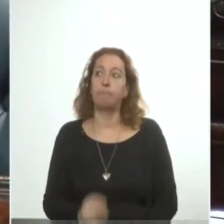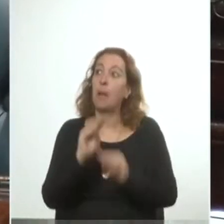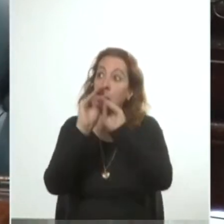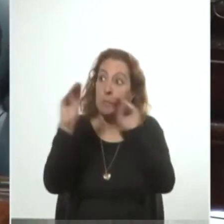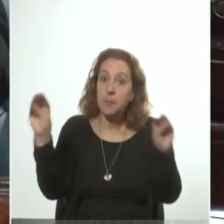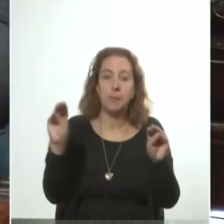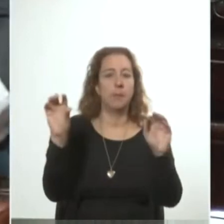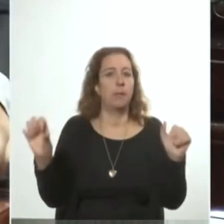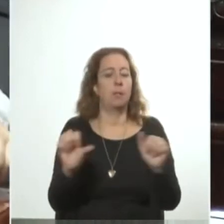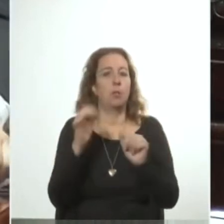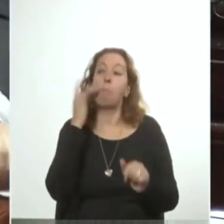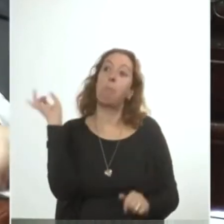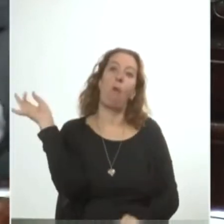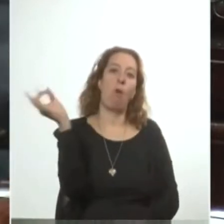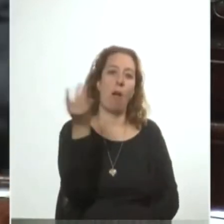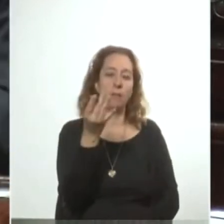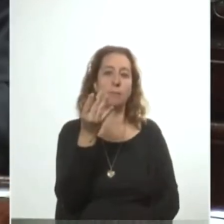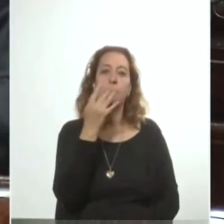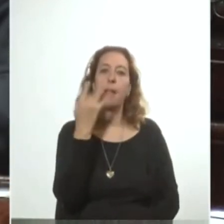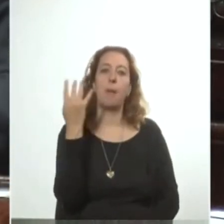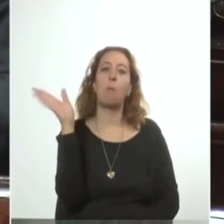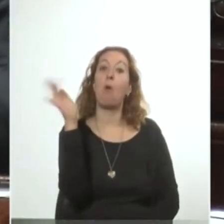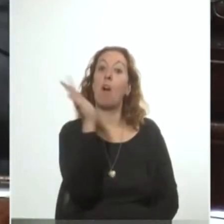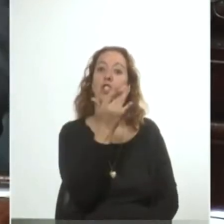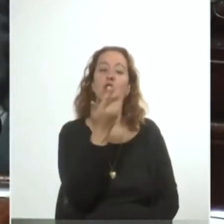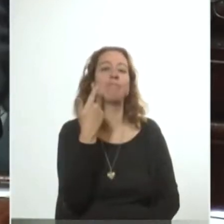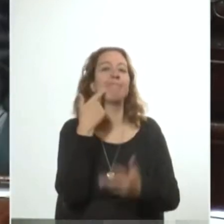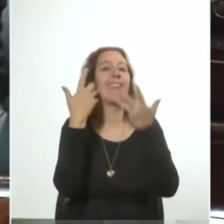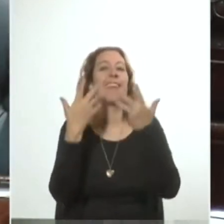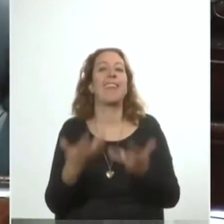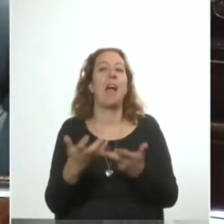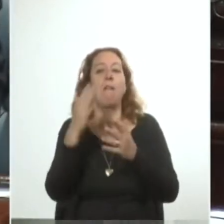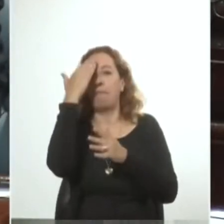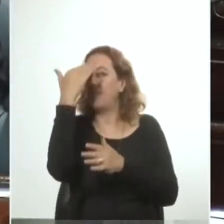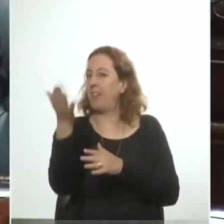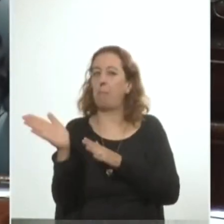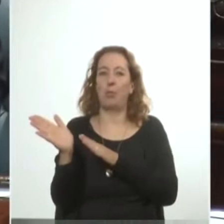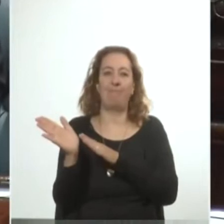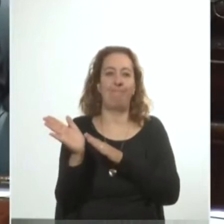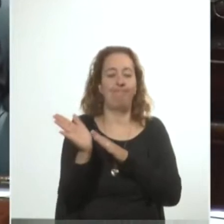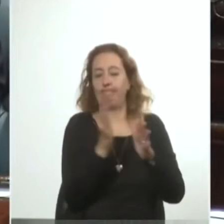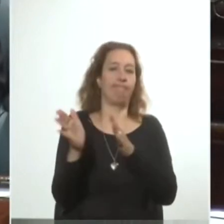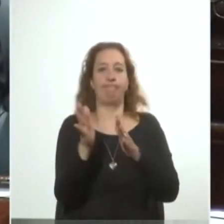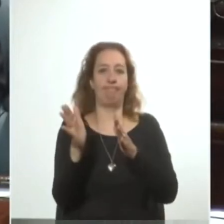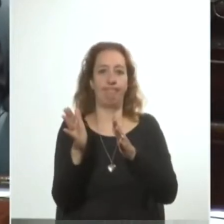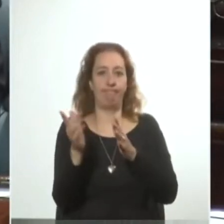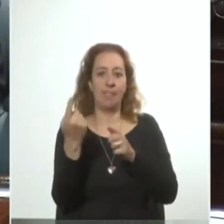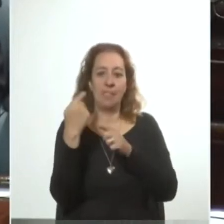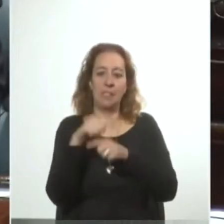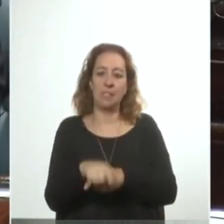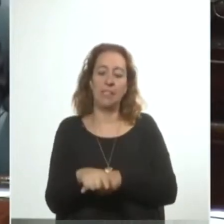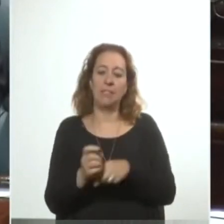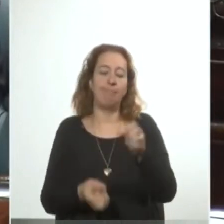que los actos de provocación procuraban sacar al Frente Amplio de su eje y crear inconscientemente en la comunidad